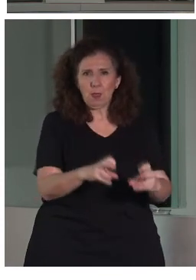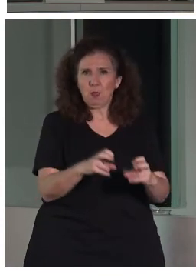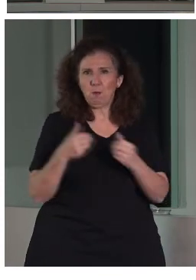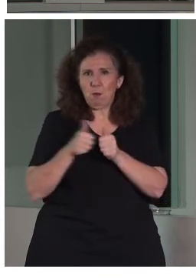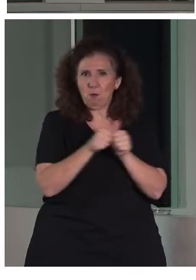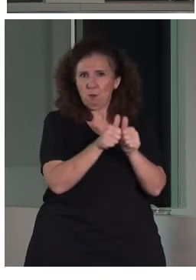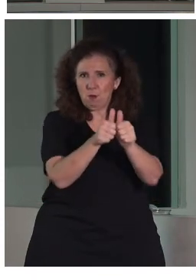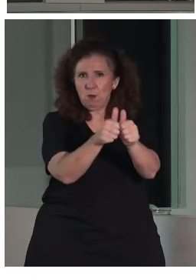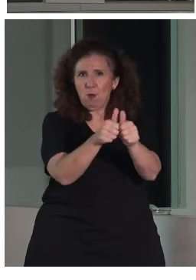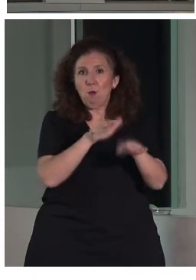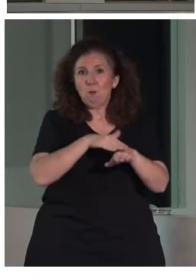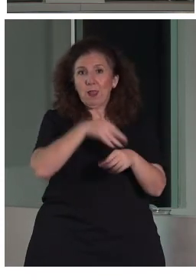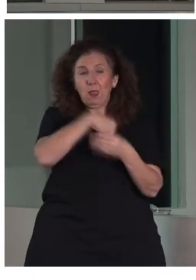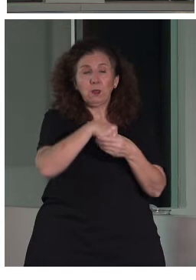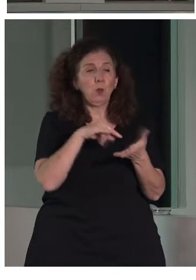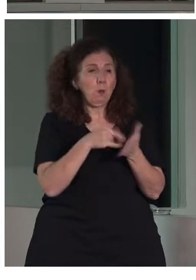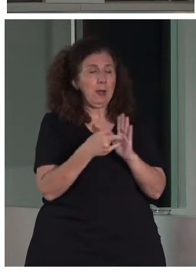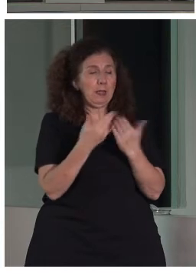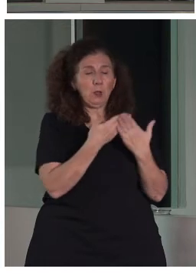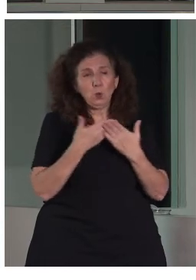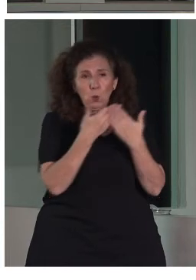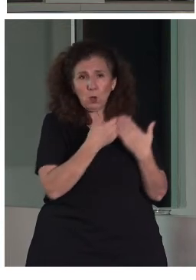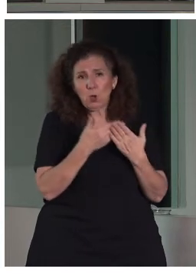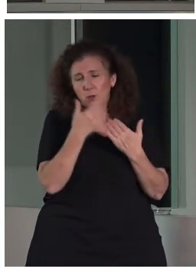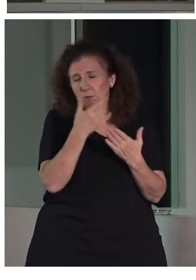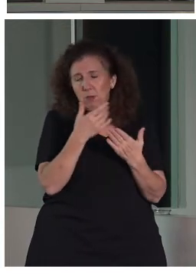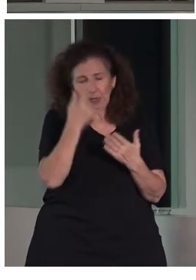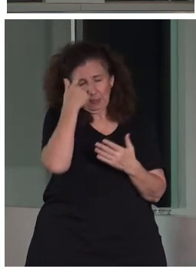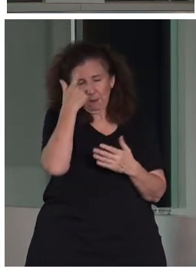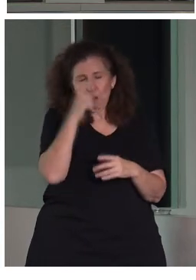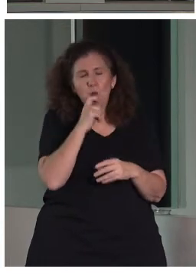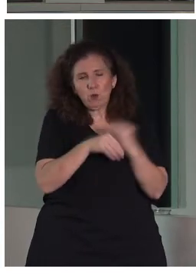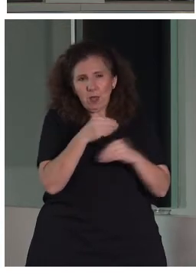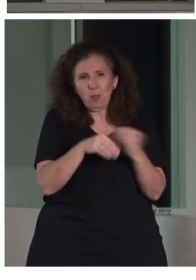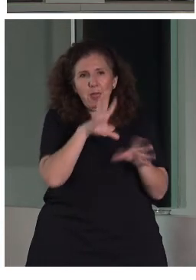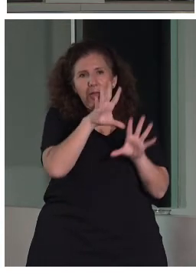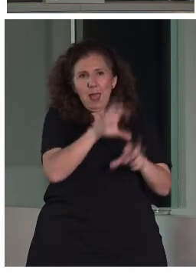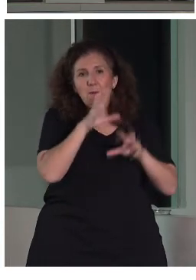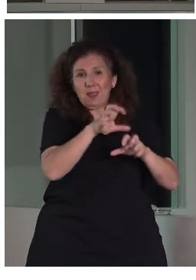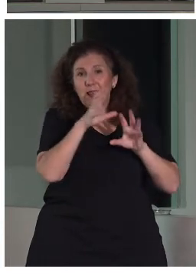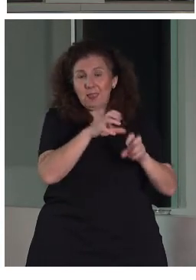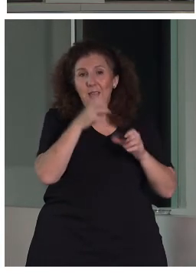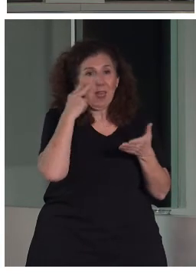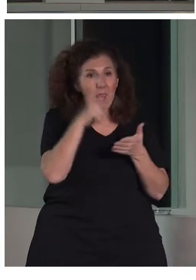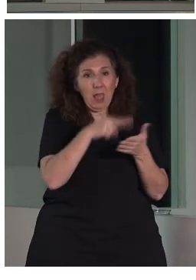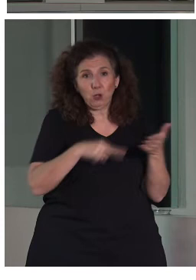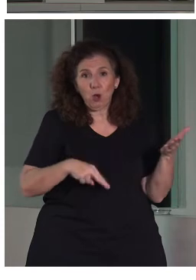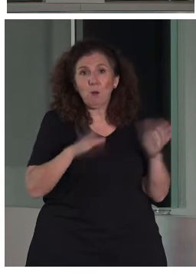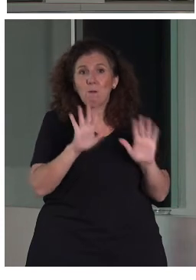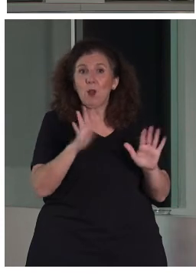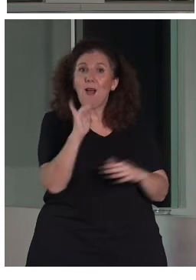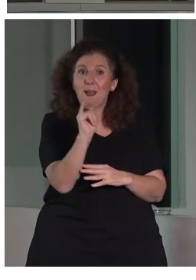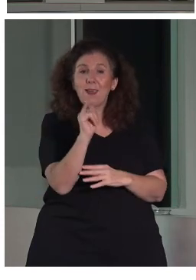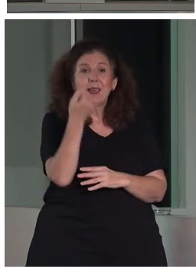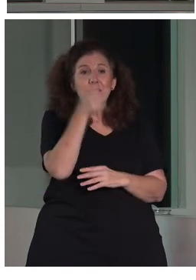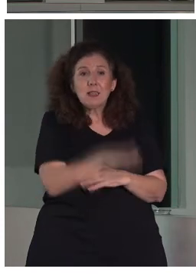plan de estudios pues está pautado cómo es el aprendizaje lector, pero sin embargo nos encontramos con que existen